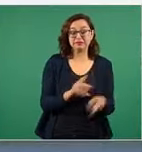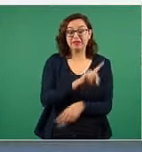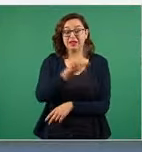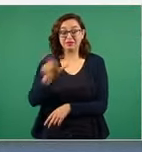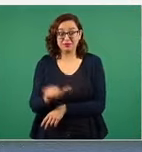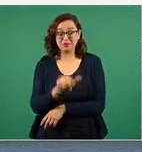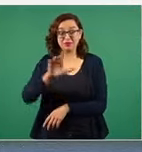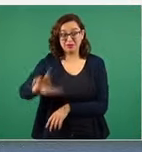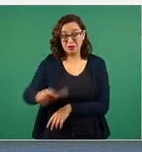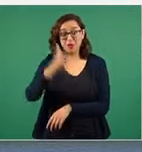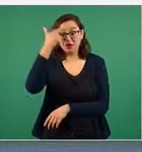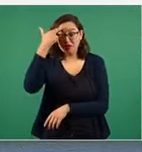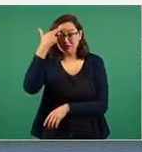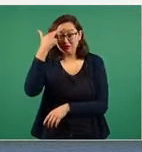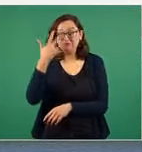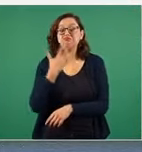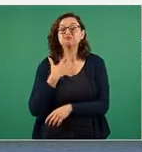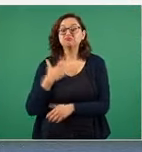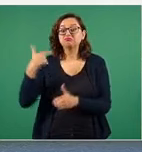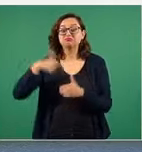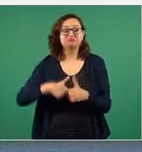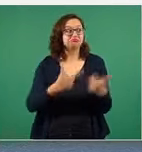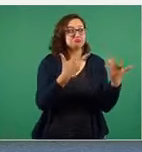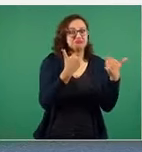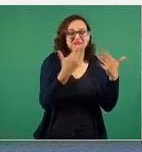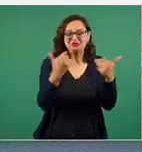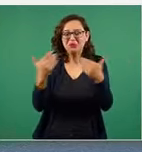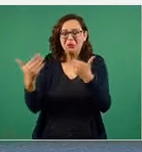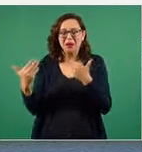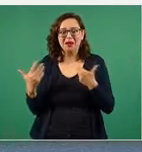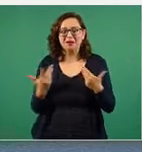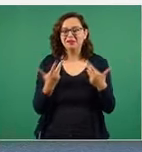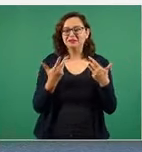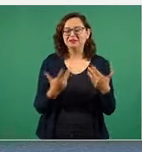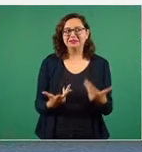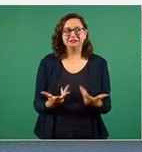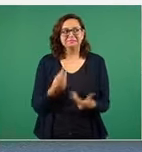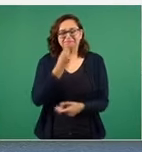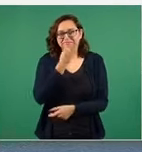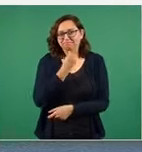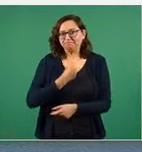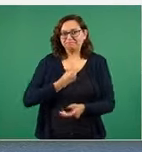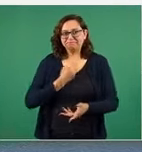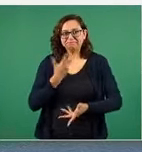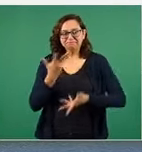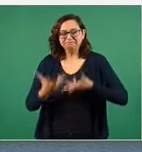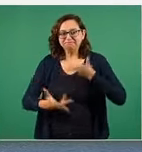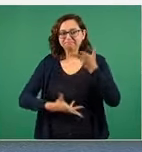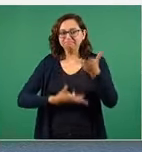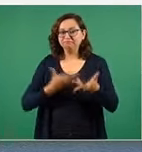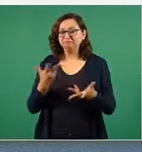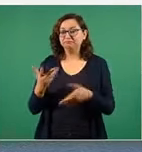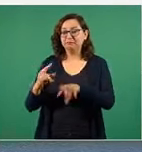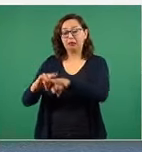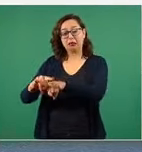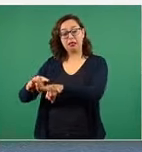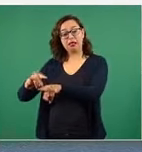y la gente nos ayudó porque hicieron colas hasta que